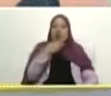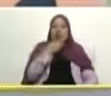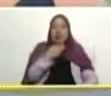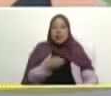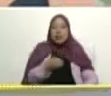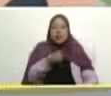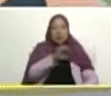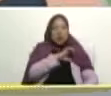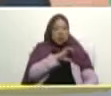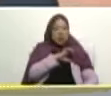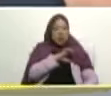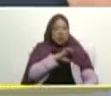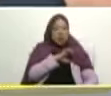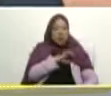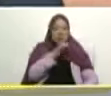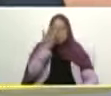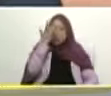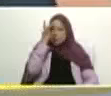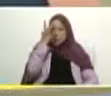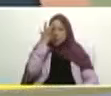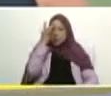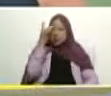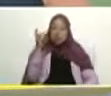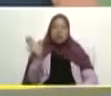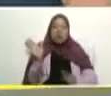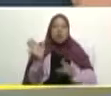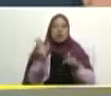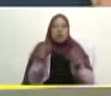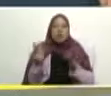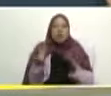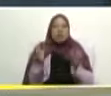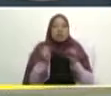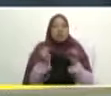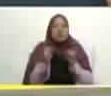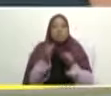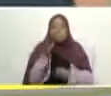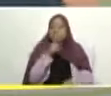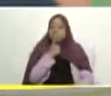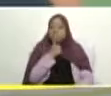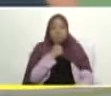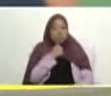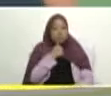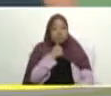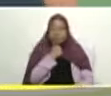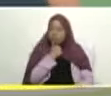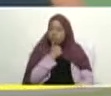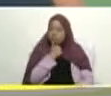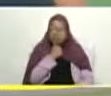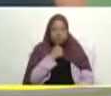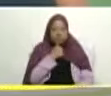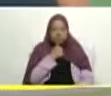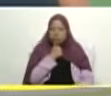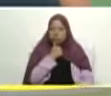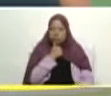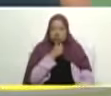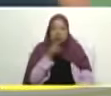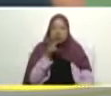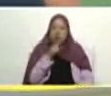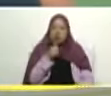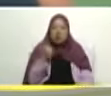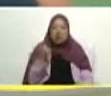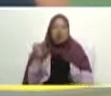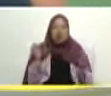enero y febrero que son los meses siempre frescos no hubo frescor no hizo frío no llegó